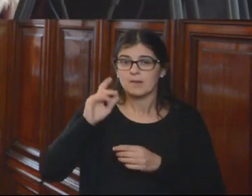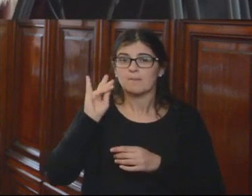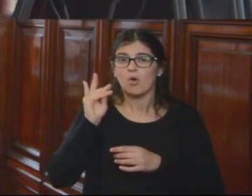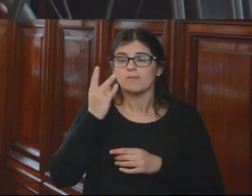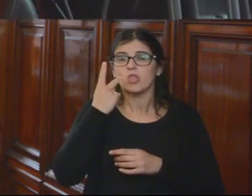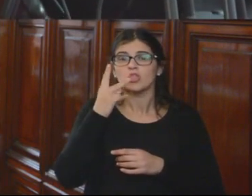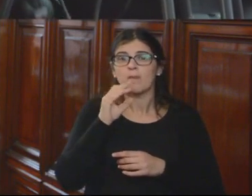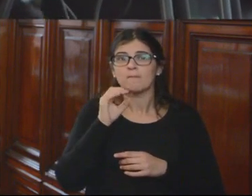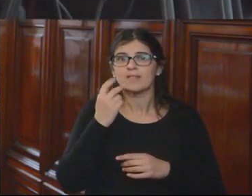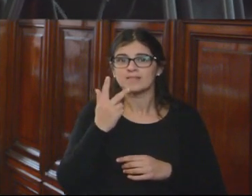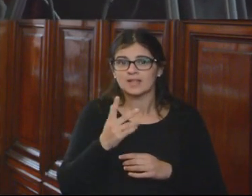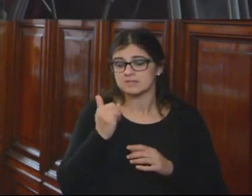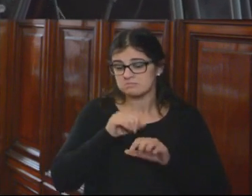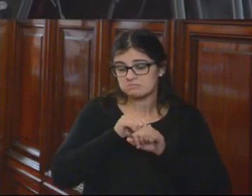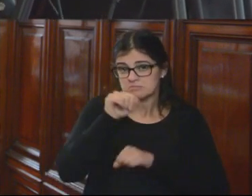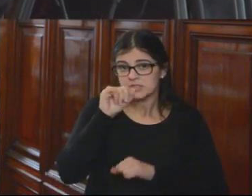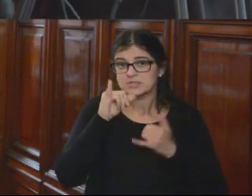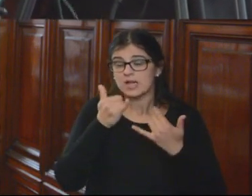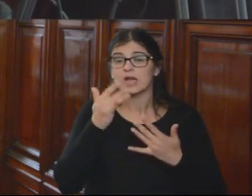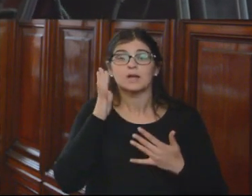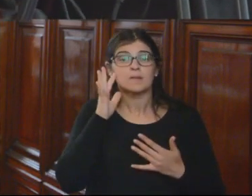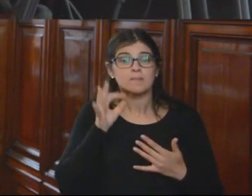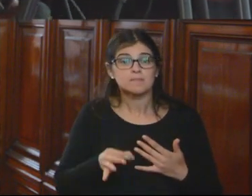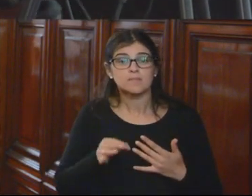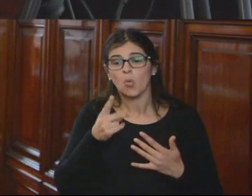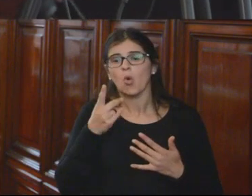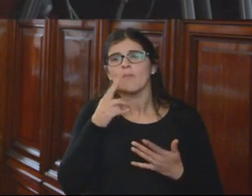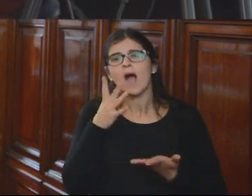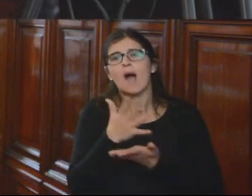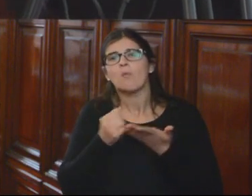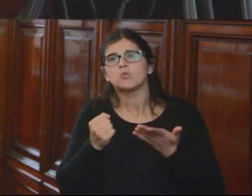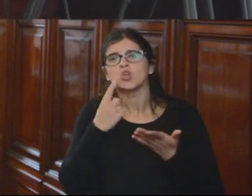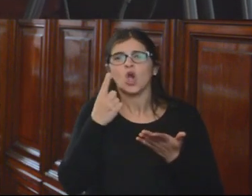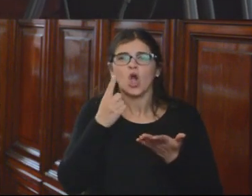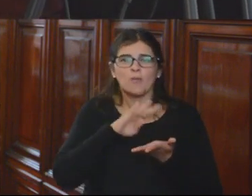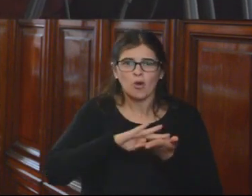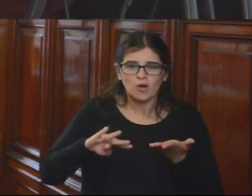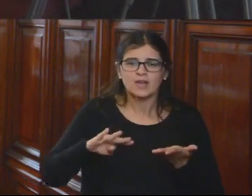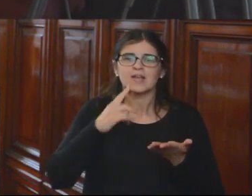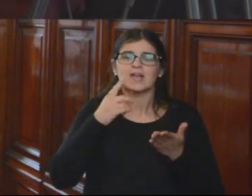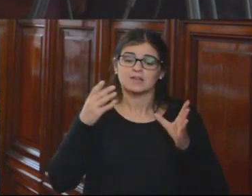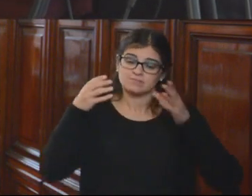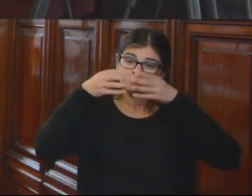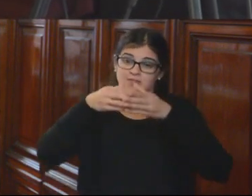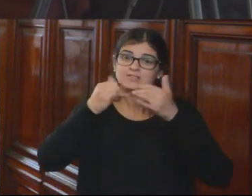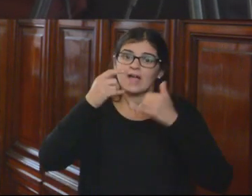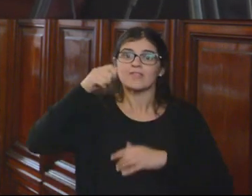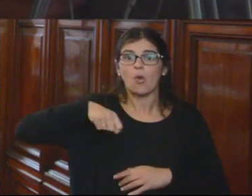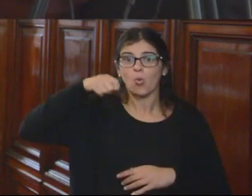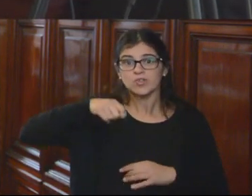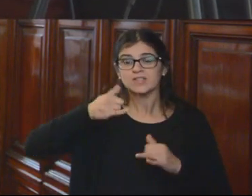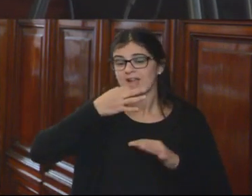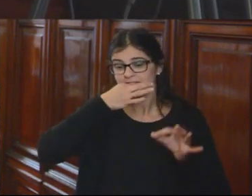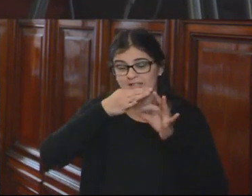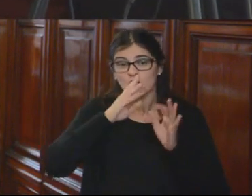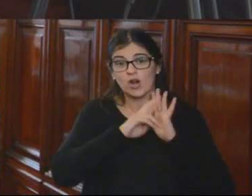2003. Me gradué. Considero que esto es un abuso, una arbitrariedad. Claramente la Cumbre Nacional de Justicia, a quien hacen mención